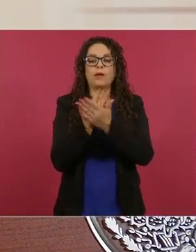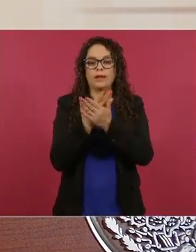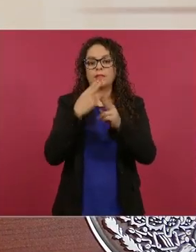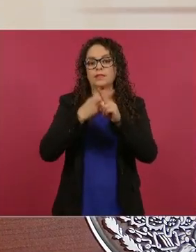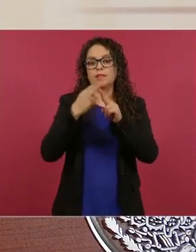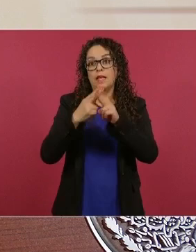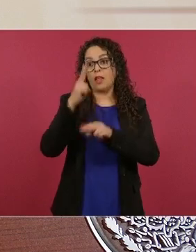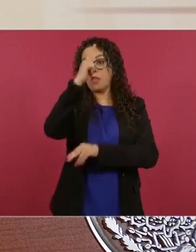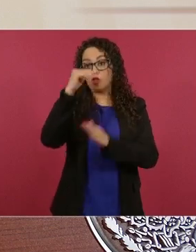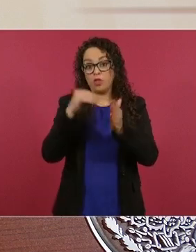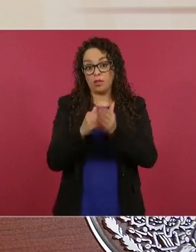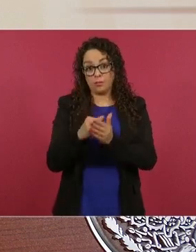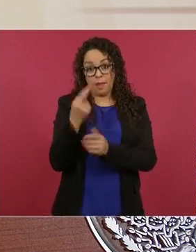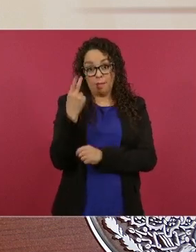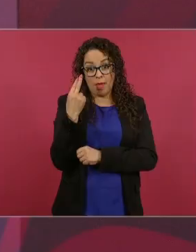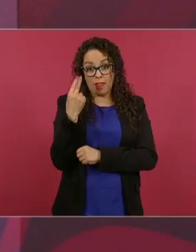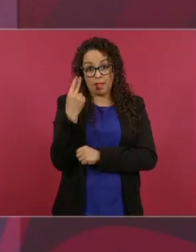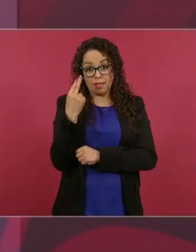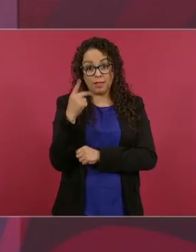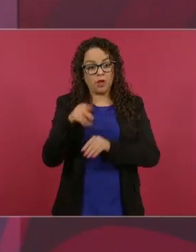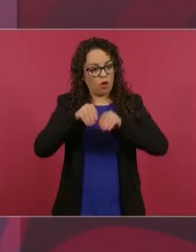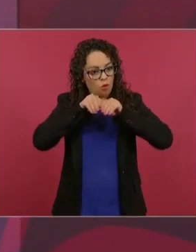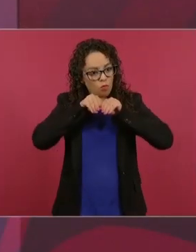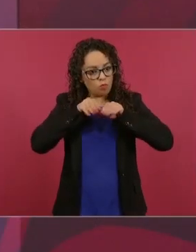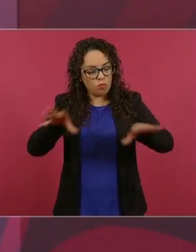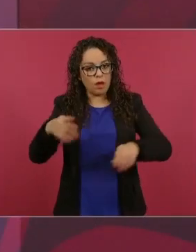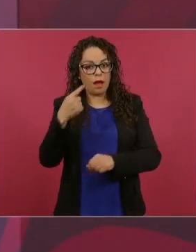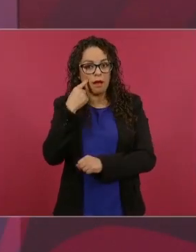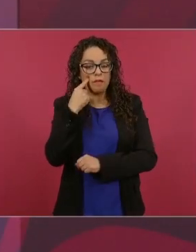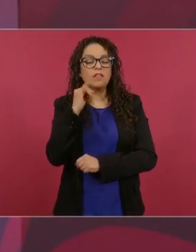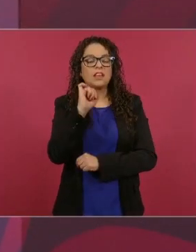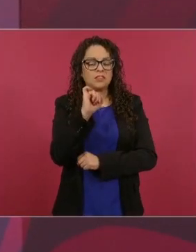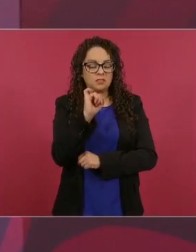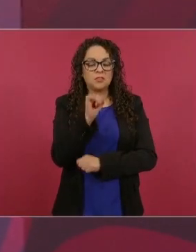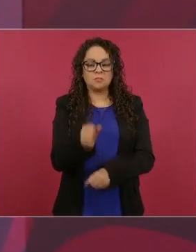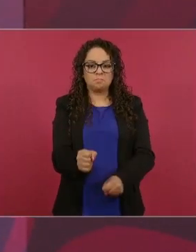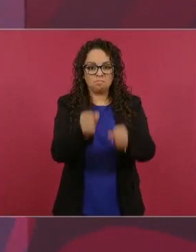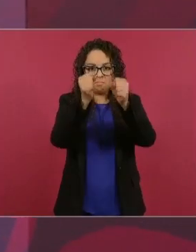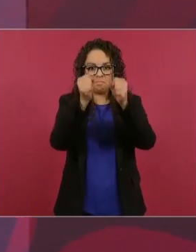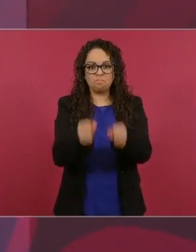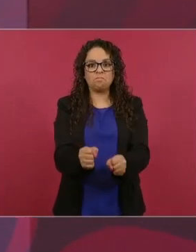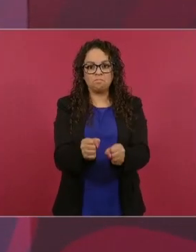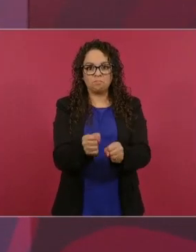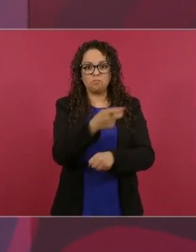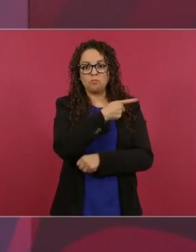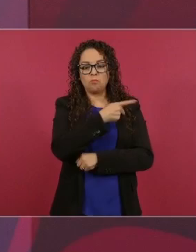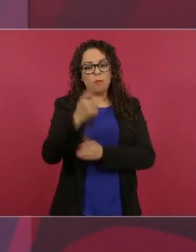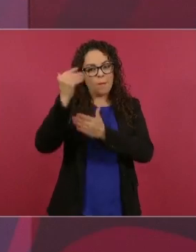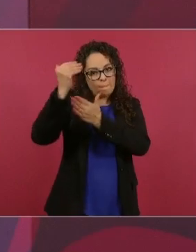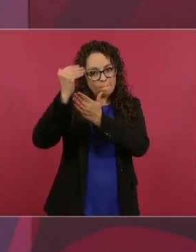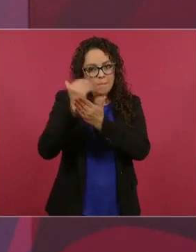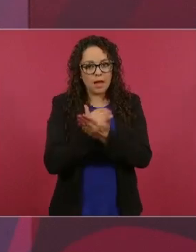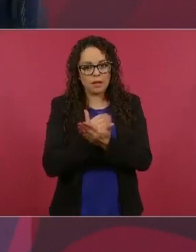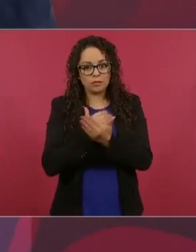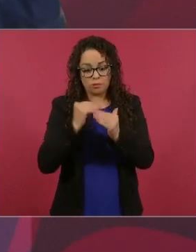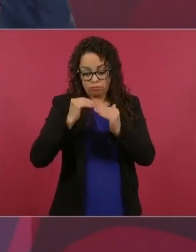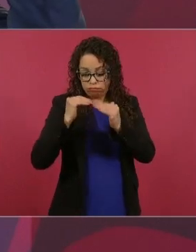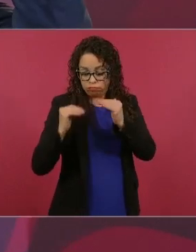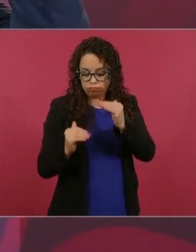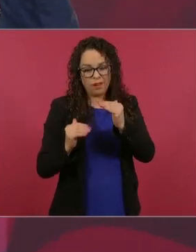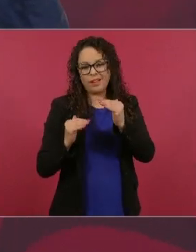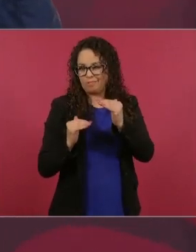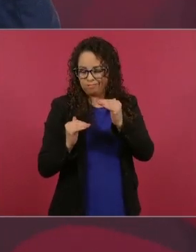que se redujo aún más la pobreza y aún más la desigualdad pero ya